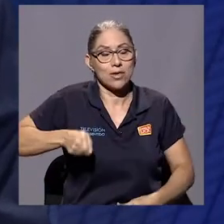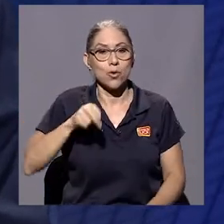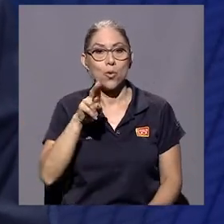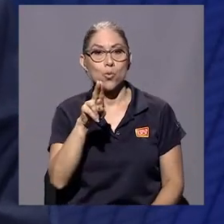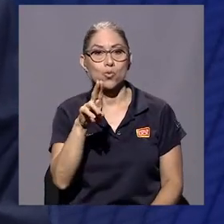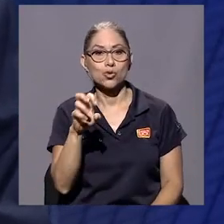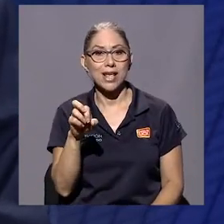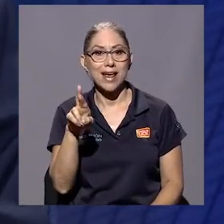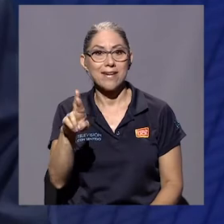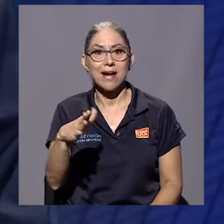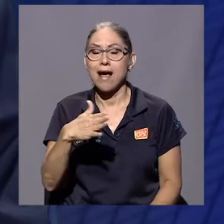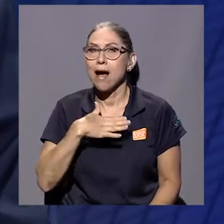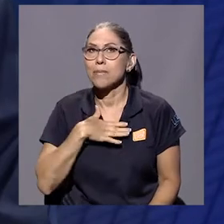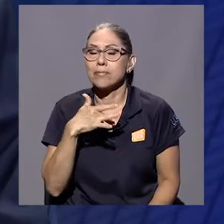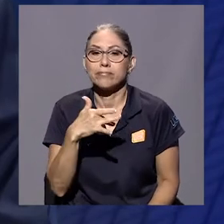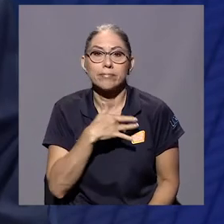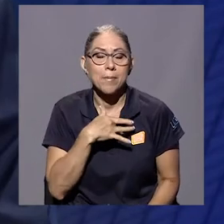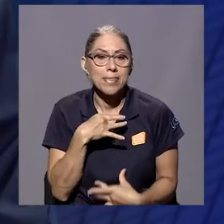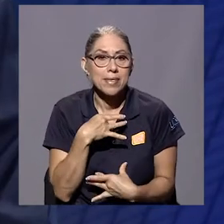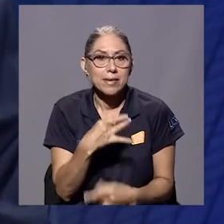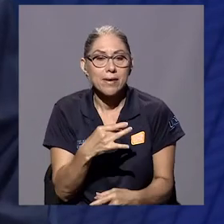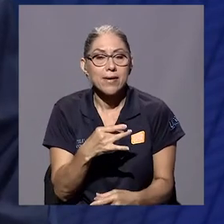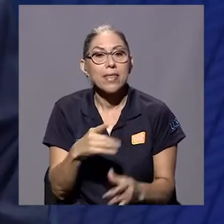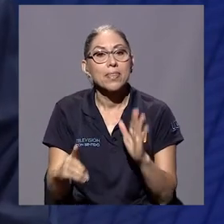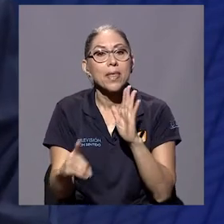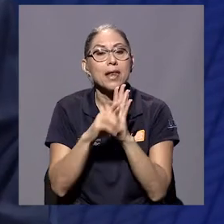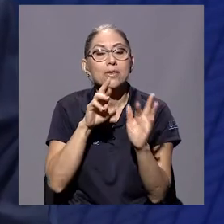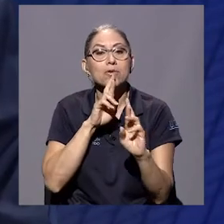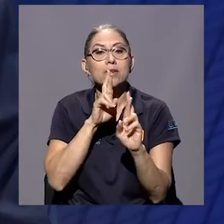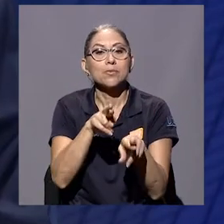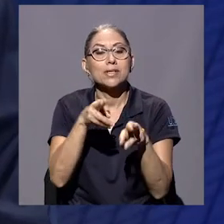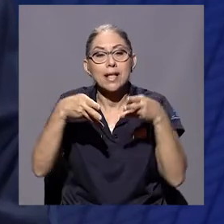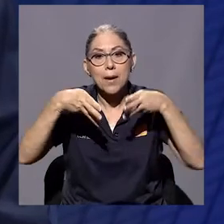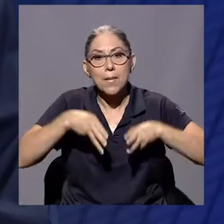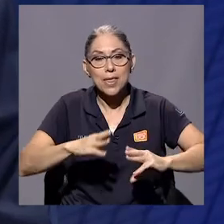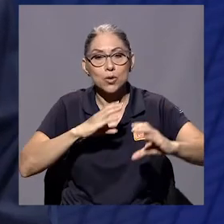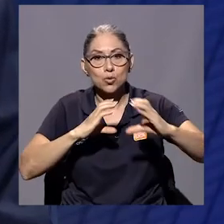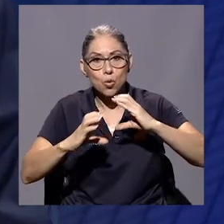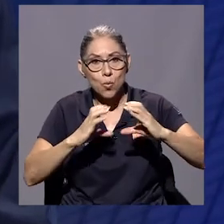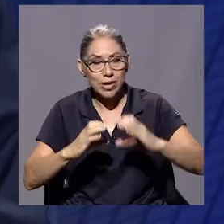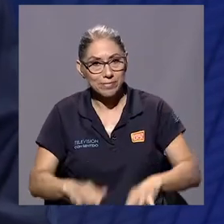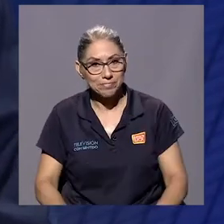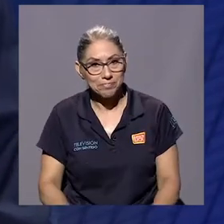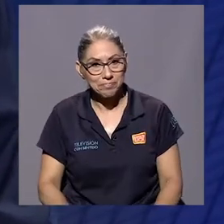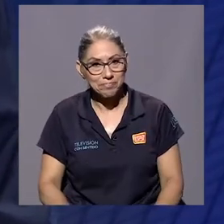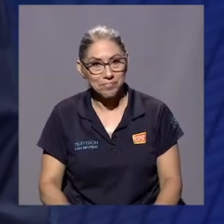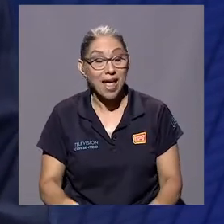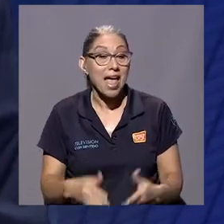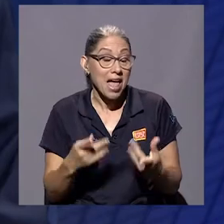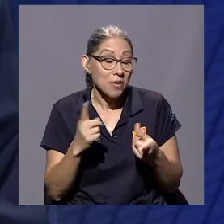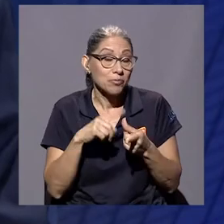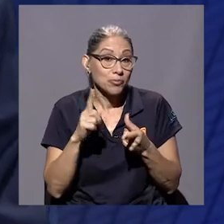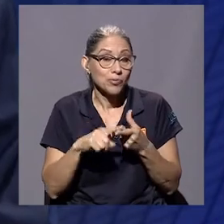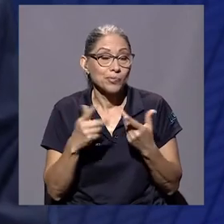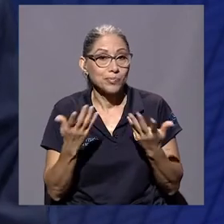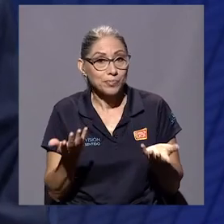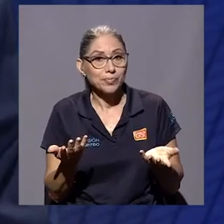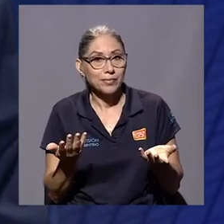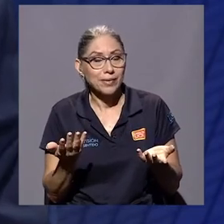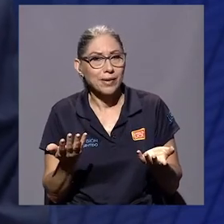interesaba mucho que era el derecho de respuesta en la prensa y de esas cosas que pasaban entonces